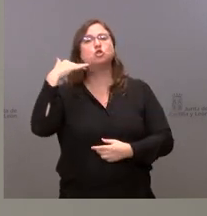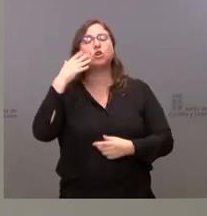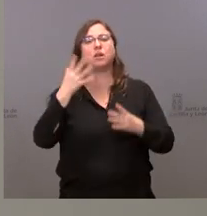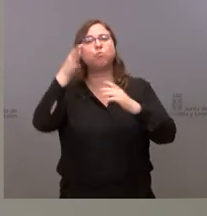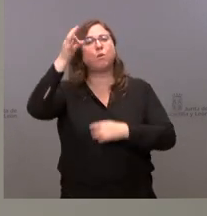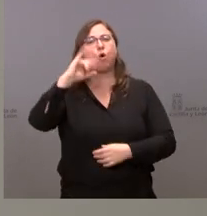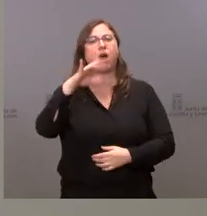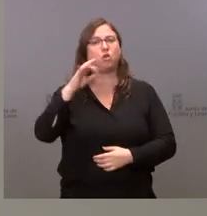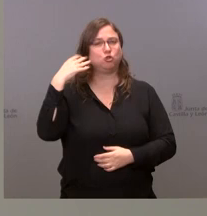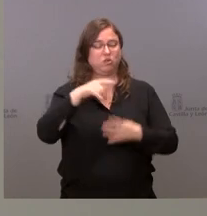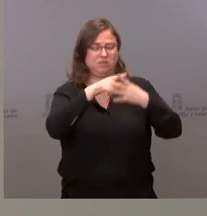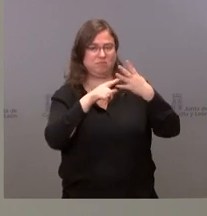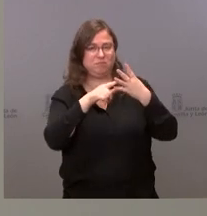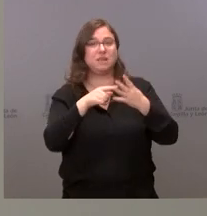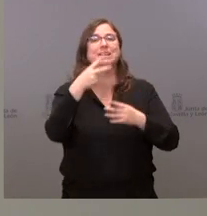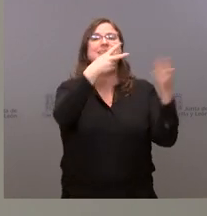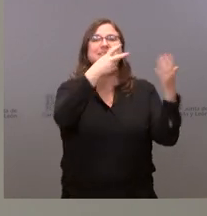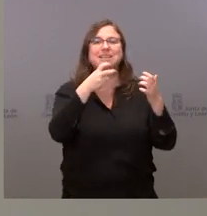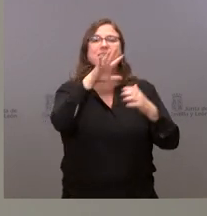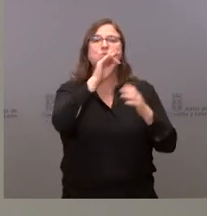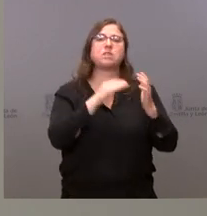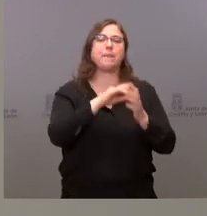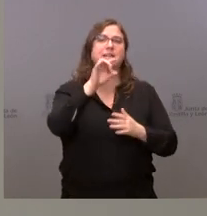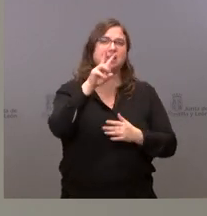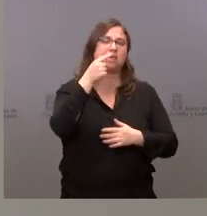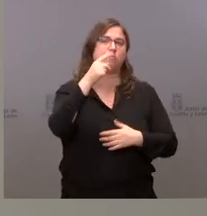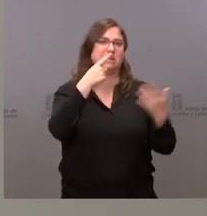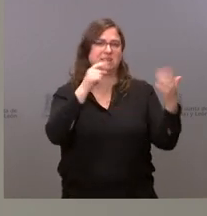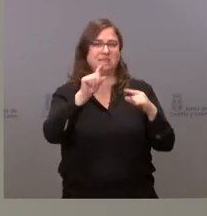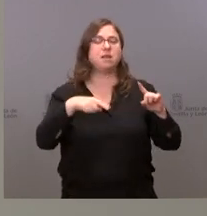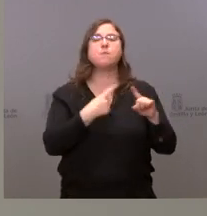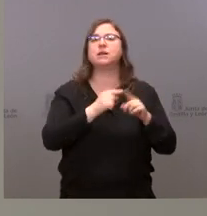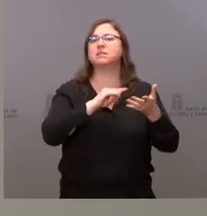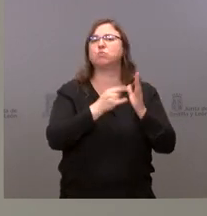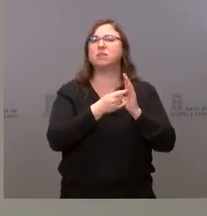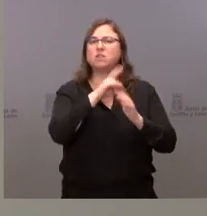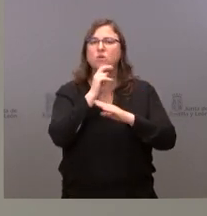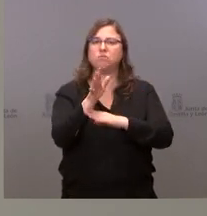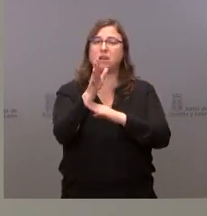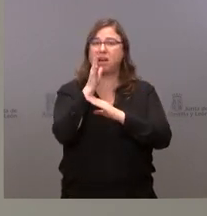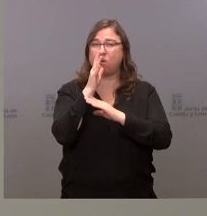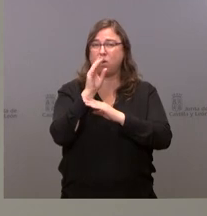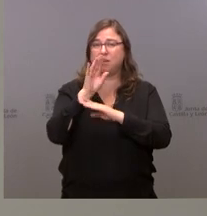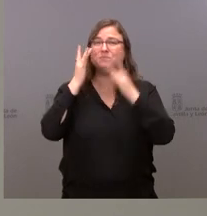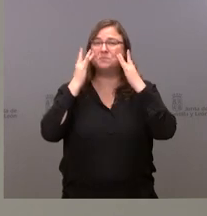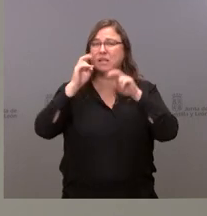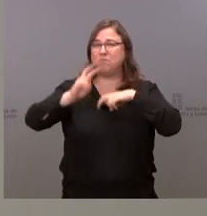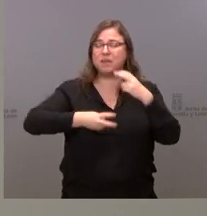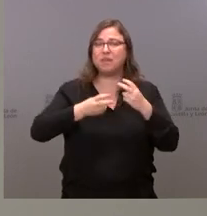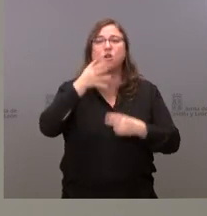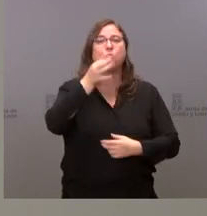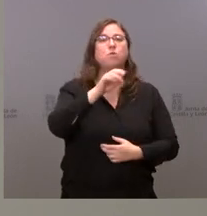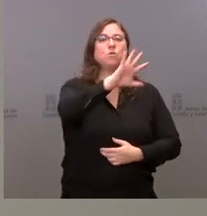en Soria, 750 mil 13,60 euros. Y al proyecto de depuración de los municipios de 500 a 2 mil